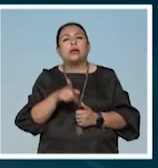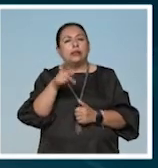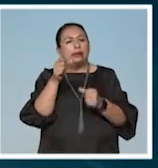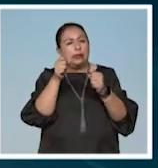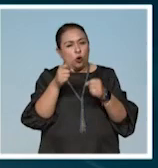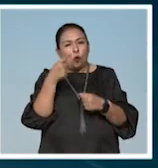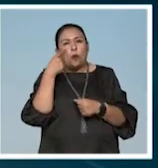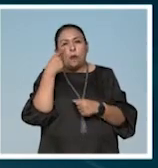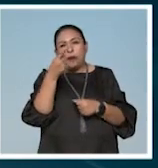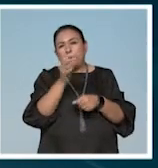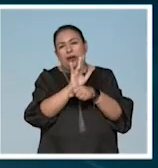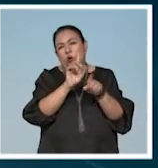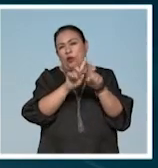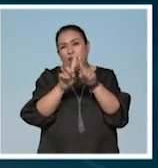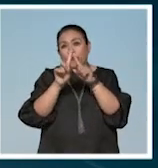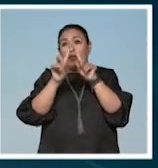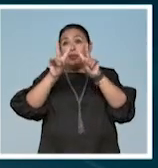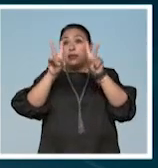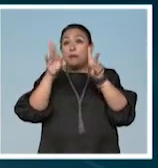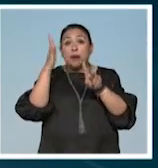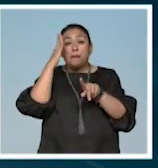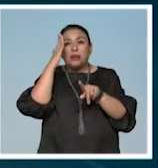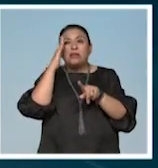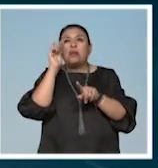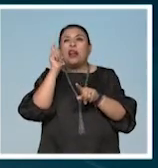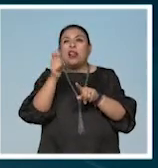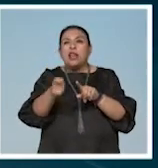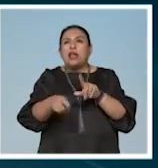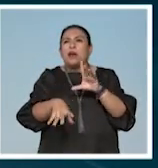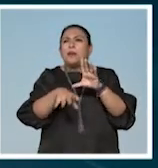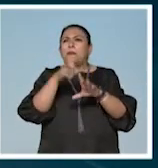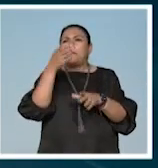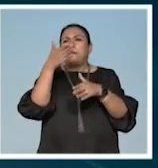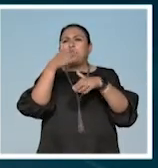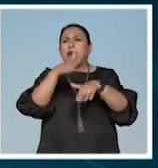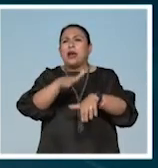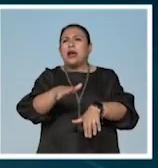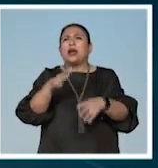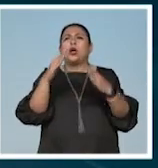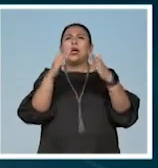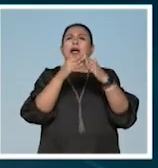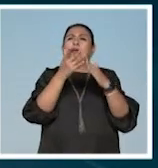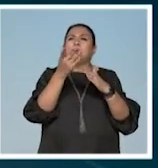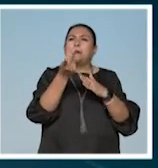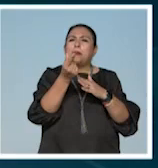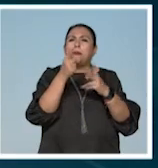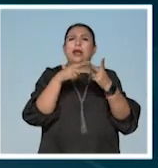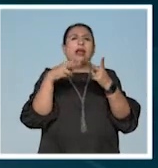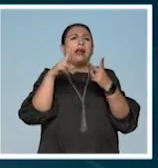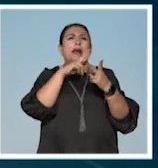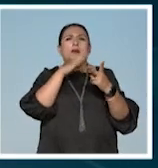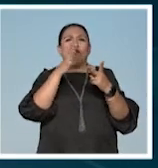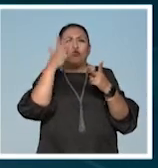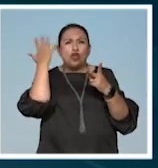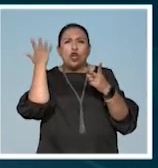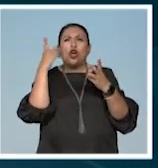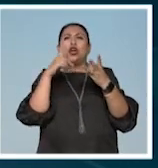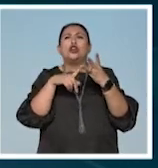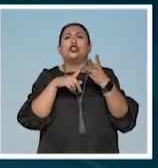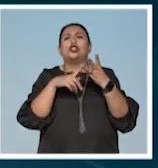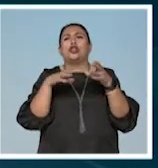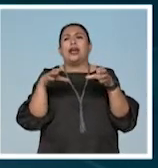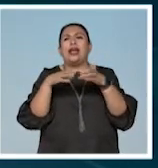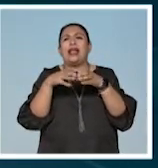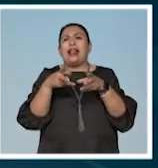Seguramente has visto varias películas donde el tema central es el atraco de bóvedas de banco por ejemplo La Casa de Papel Rápido y Furioso Ejército de Ladrones